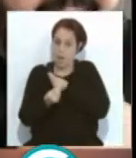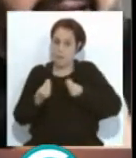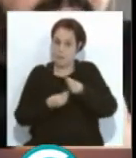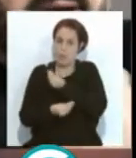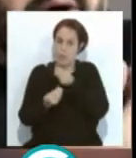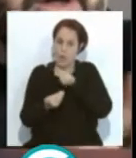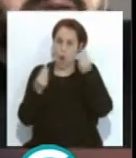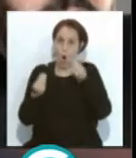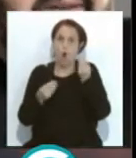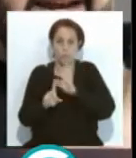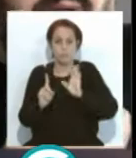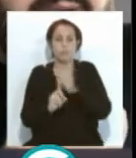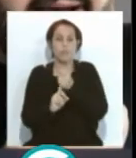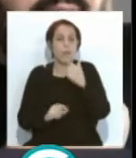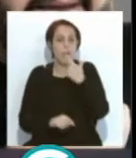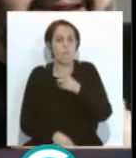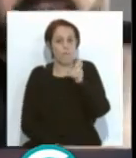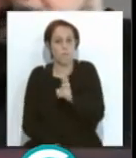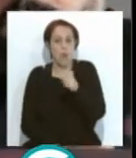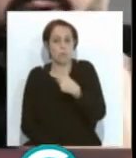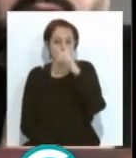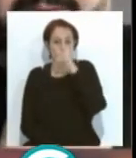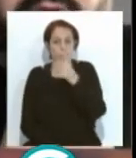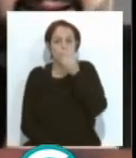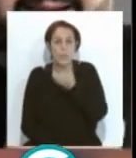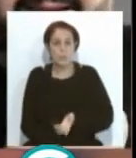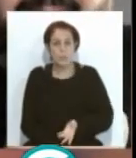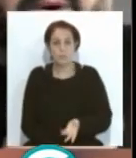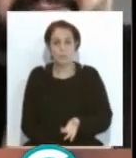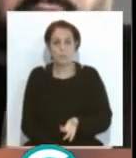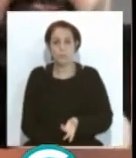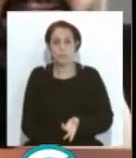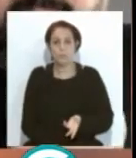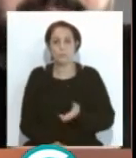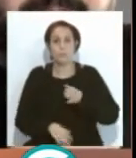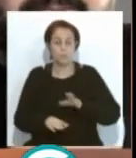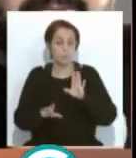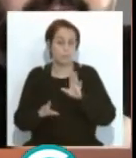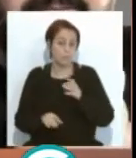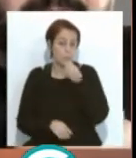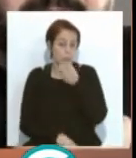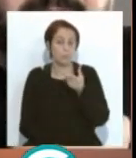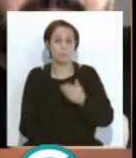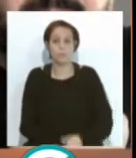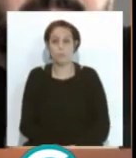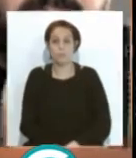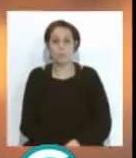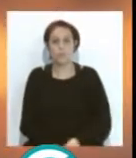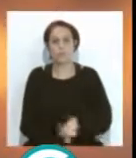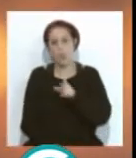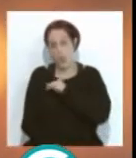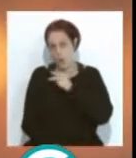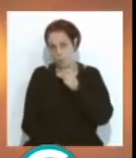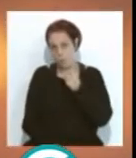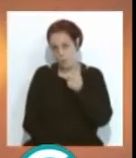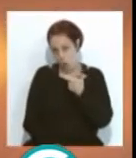y hay que valorarlo y ver que es una buena idea, pues a lo mejor es que es un camino a seguir. Le voy a dar mérito también un poquito a mi